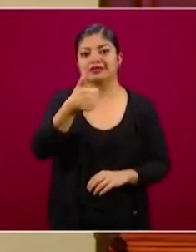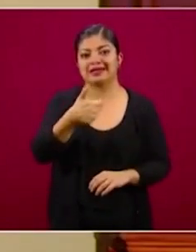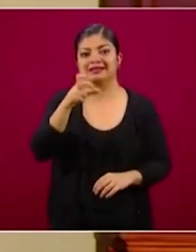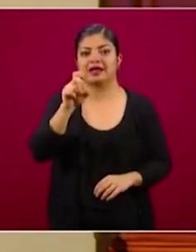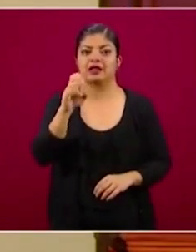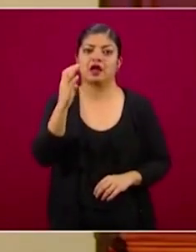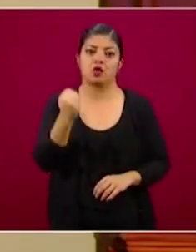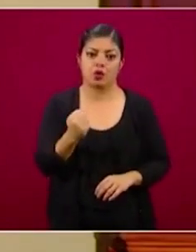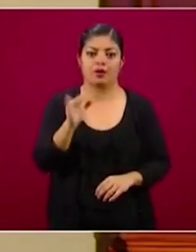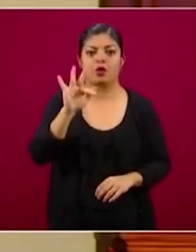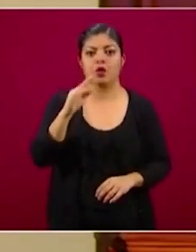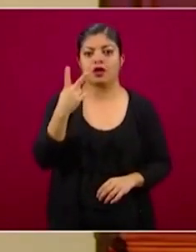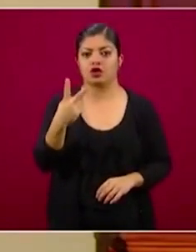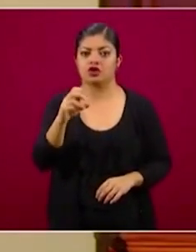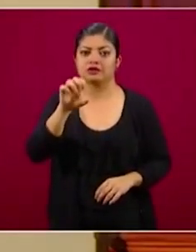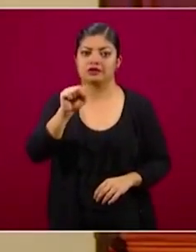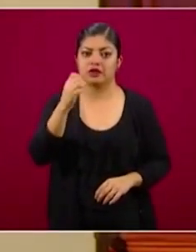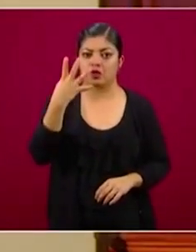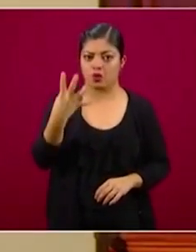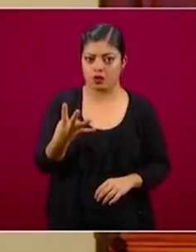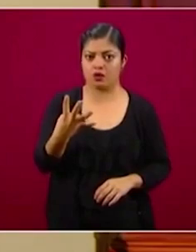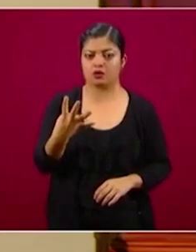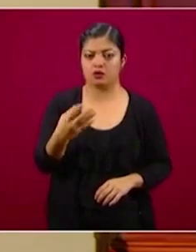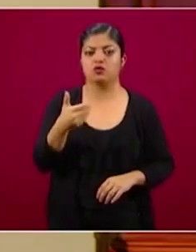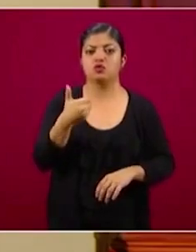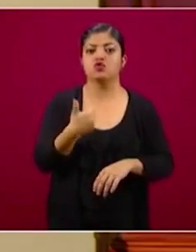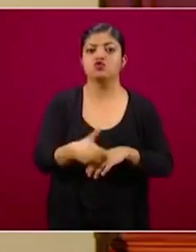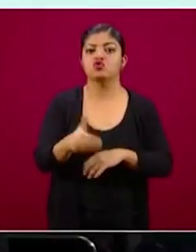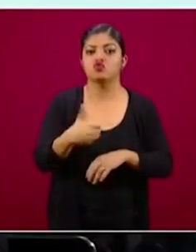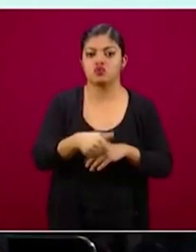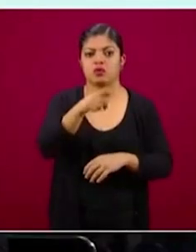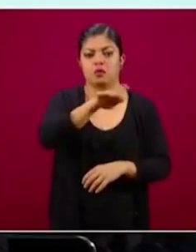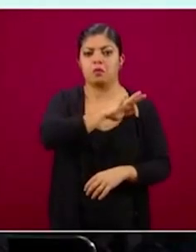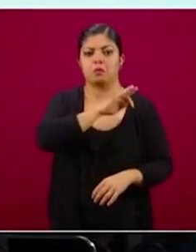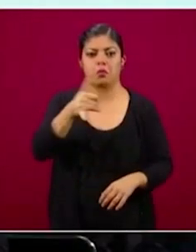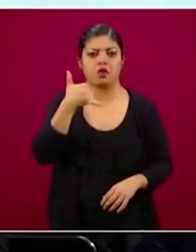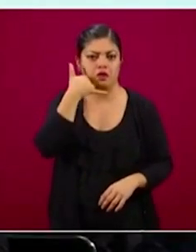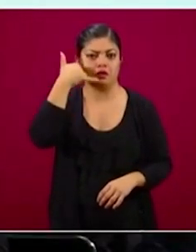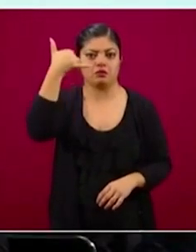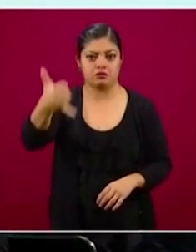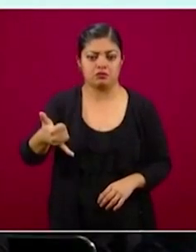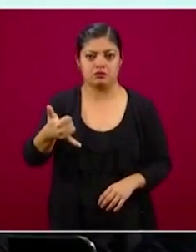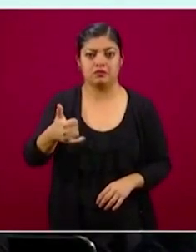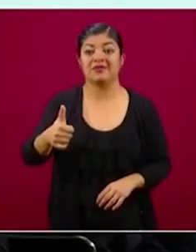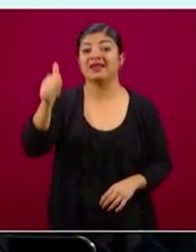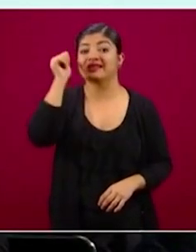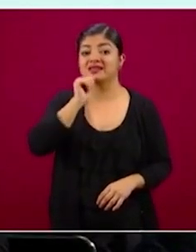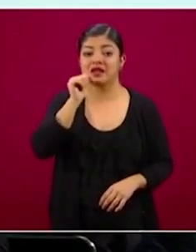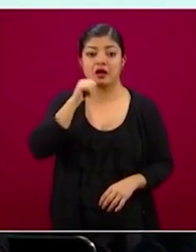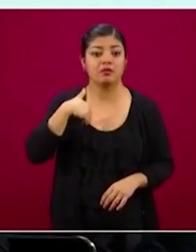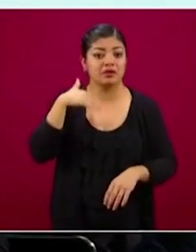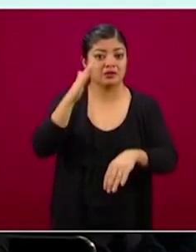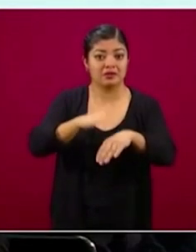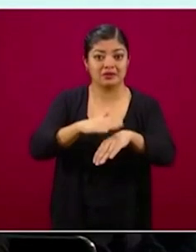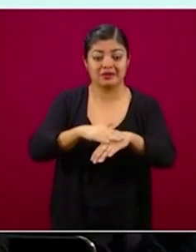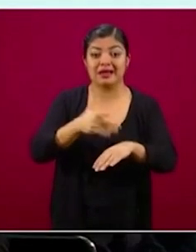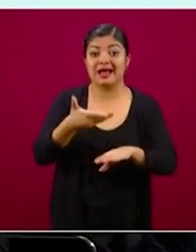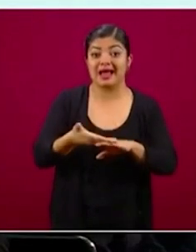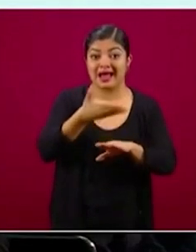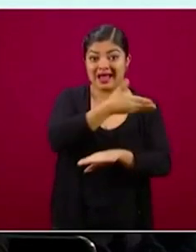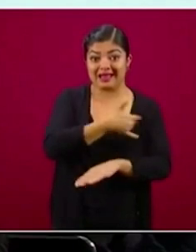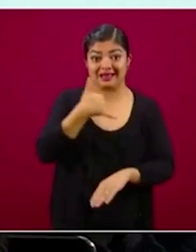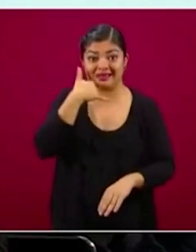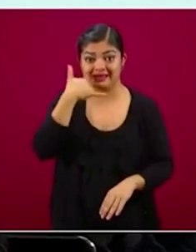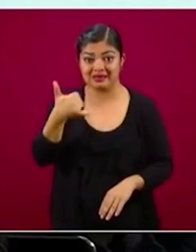-39-4264, el número al cual comunicarse. Siempre les referimos que antes de llamar